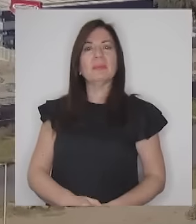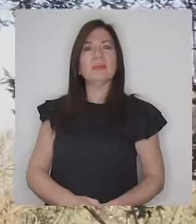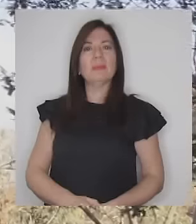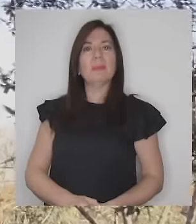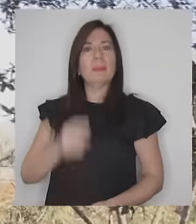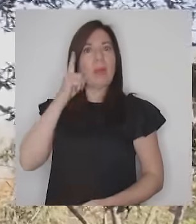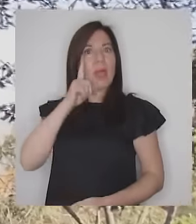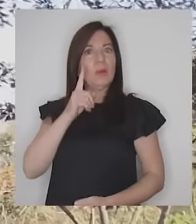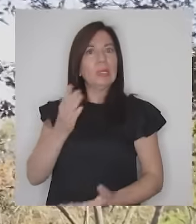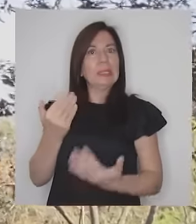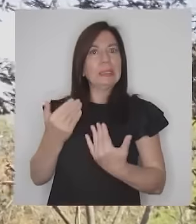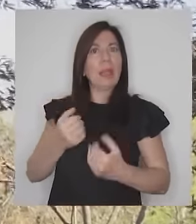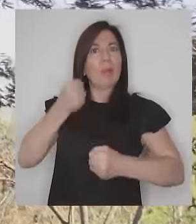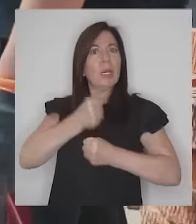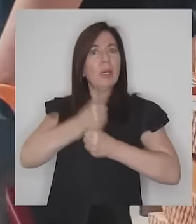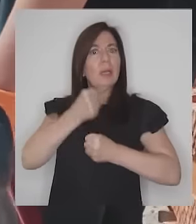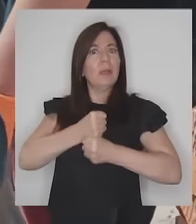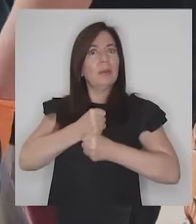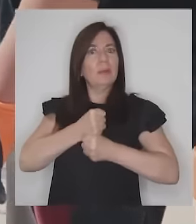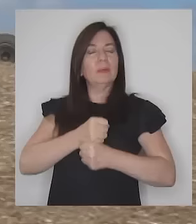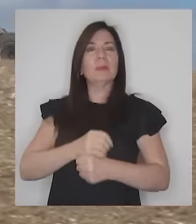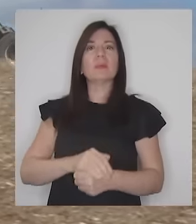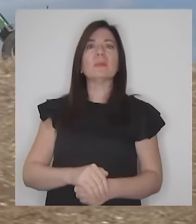pero necesitamos ponernos a trabajar